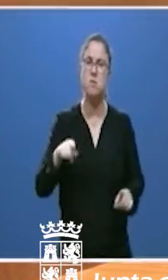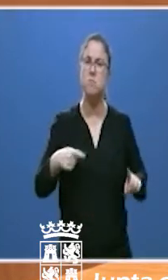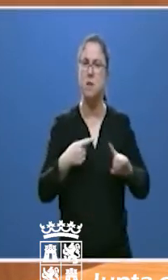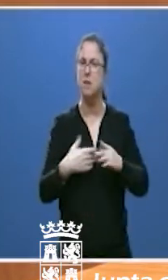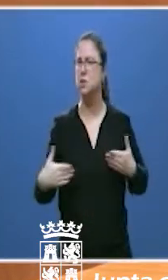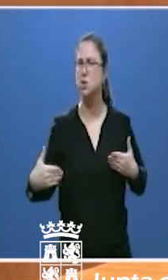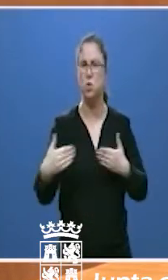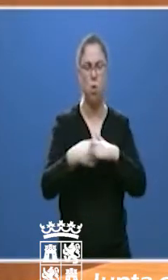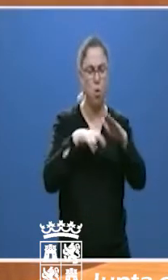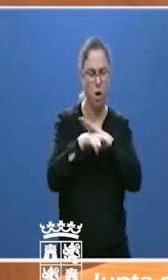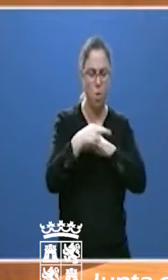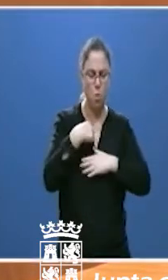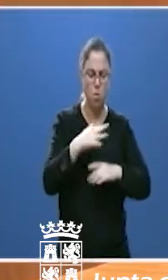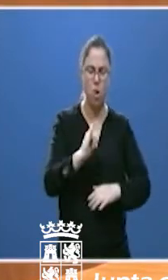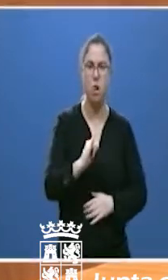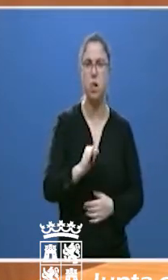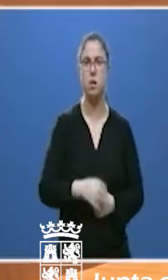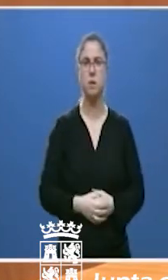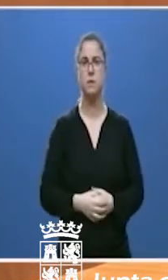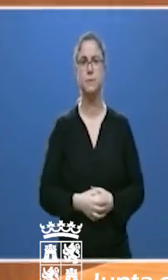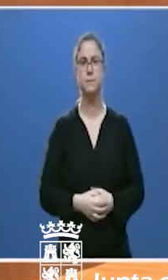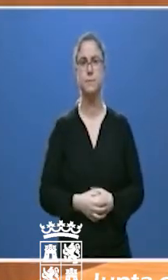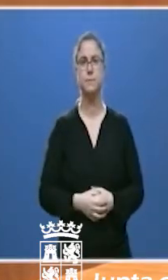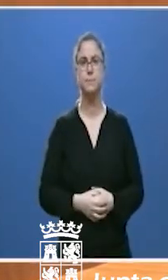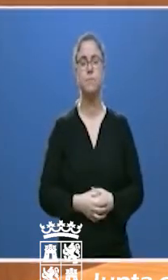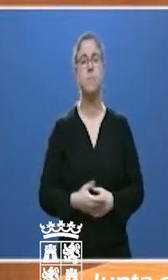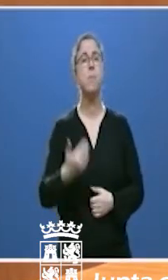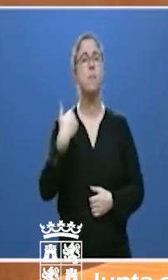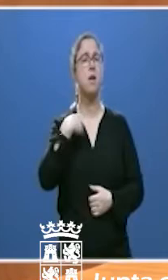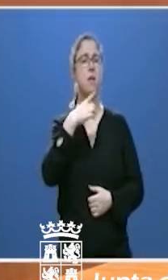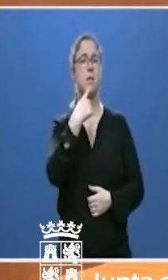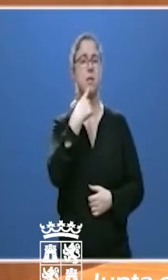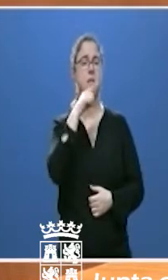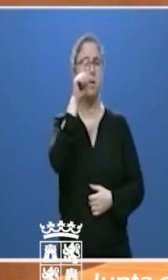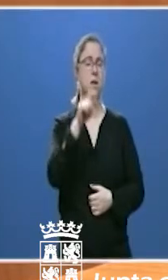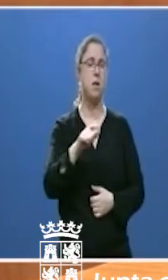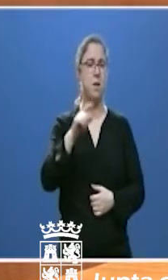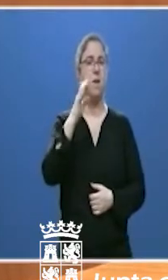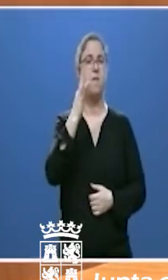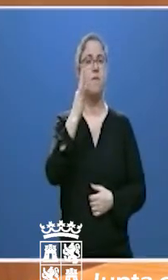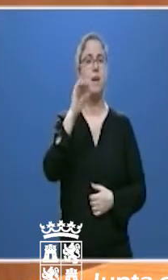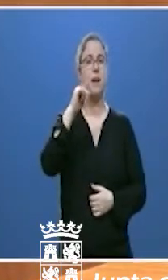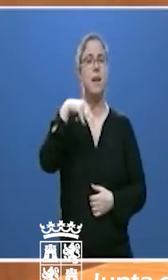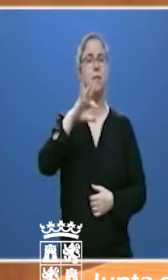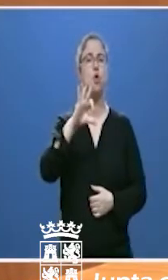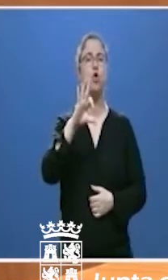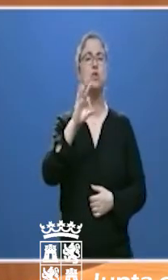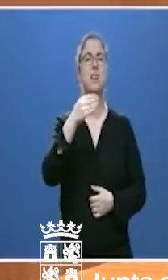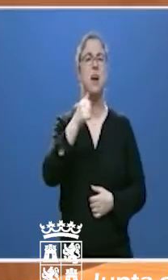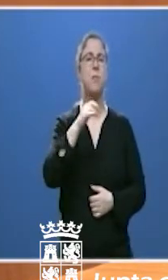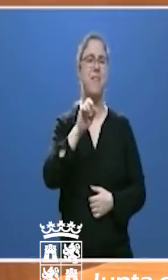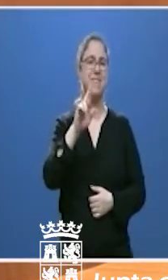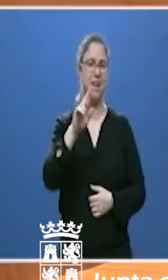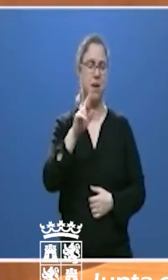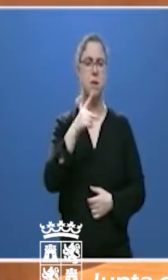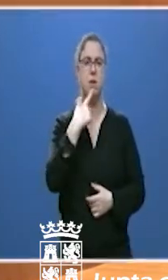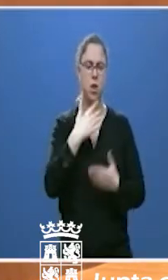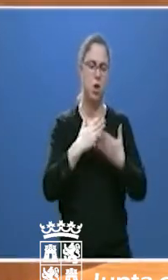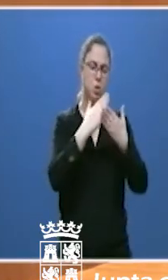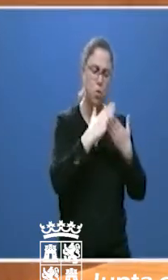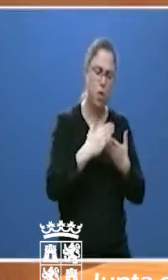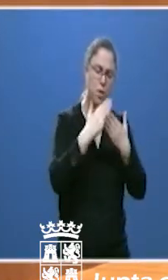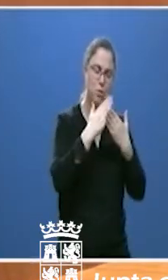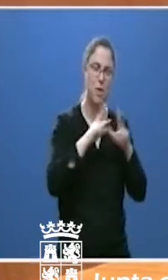todos los medios a nuestro alcance. Decía Fernando Sabater que, después de tantos años estudiando la